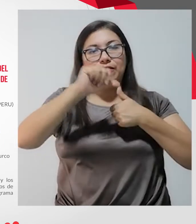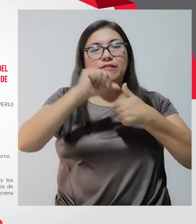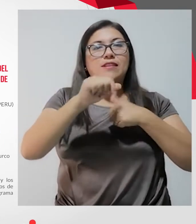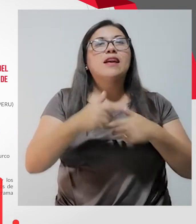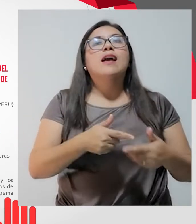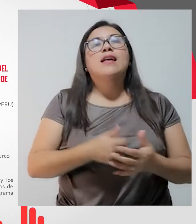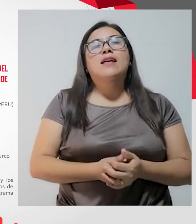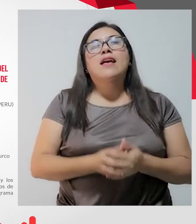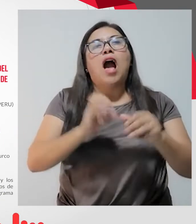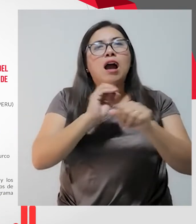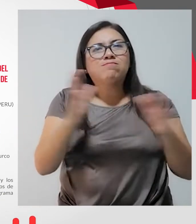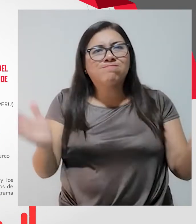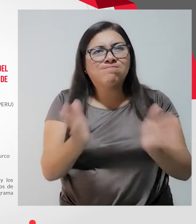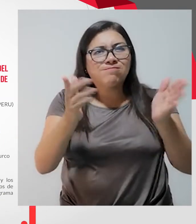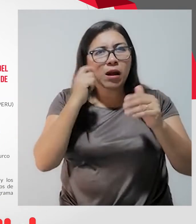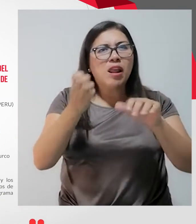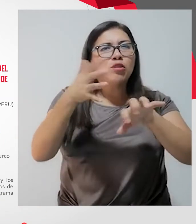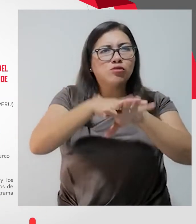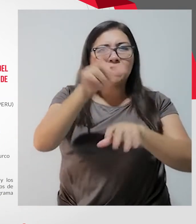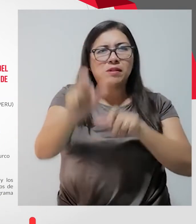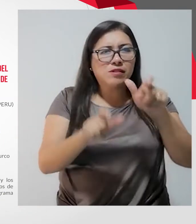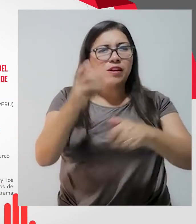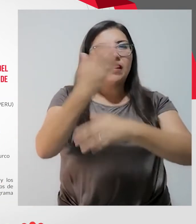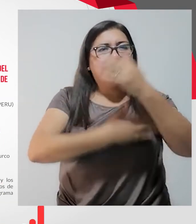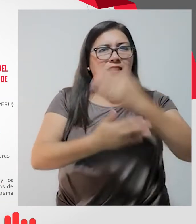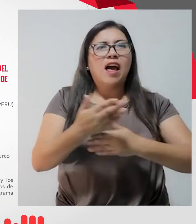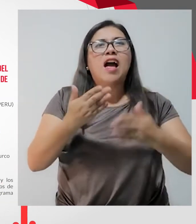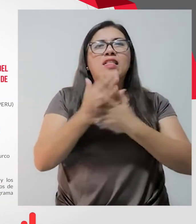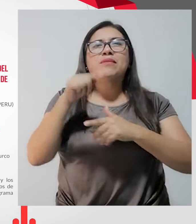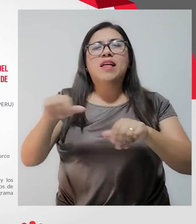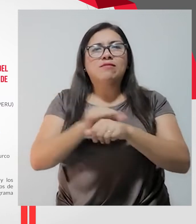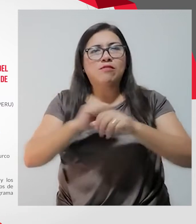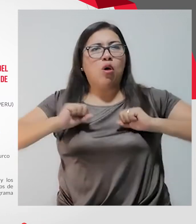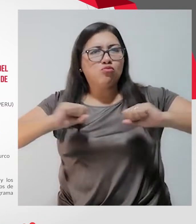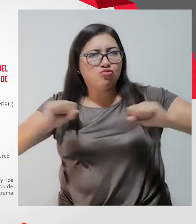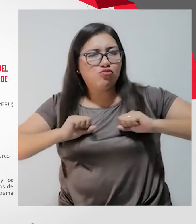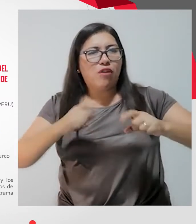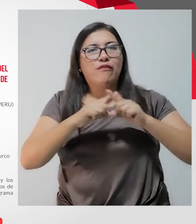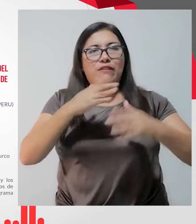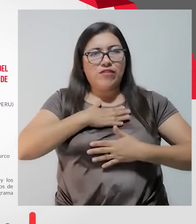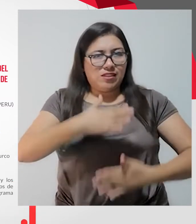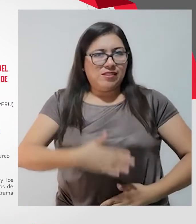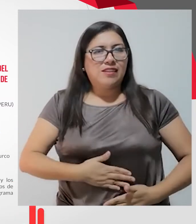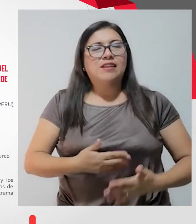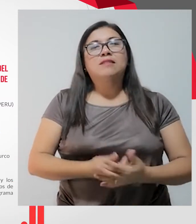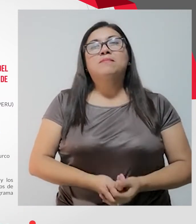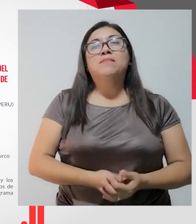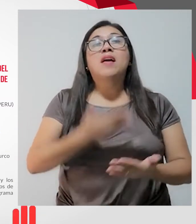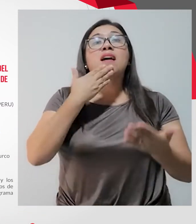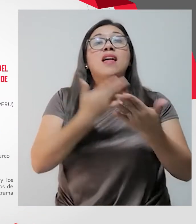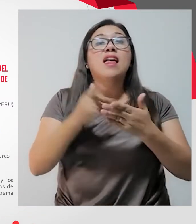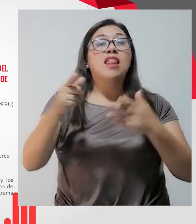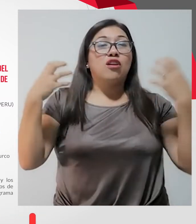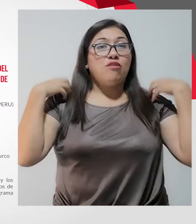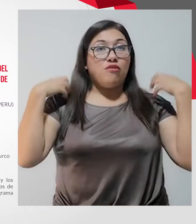orientado a promover la inclusión de las personas con discapacidad a través de la actividad física y el paradeporte. Gracias a la